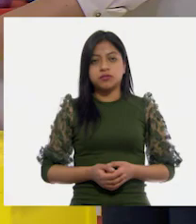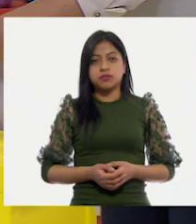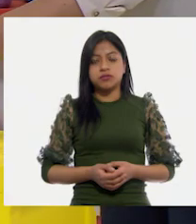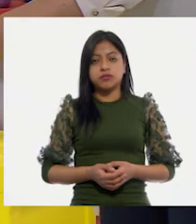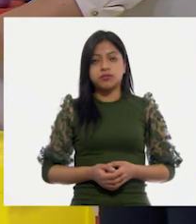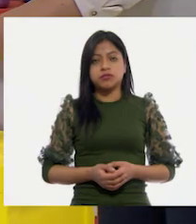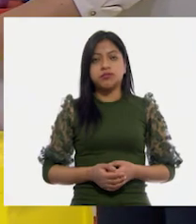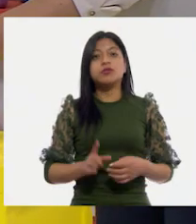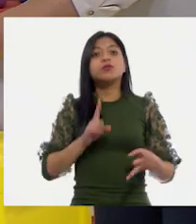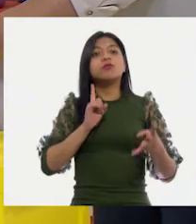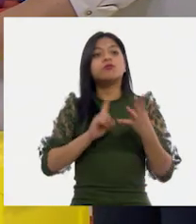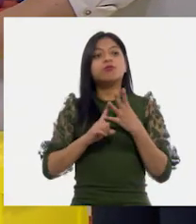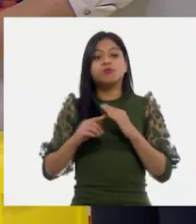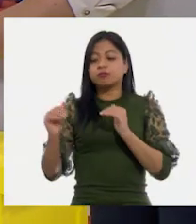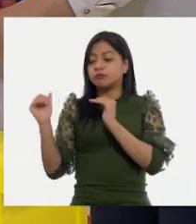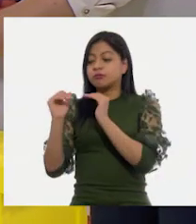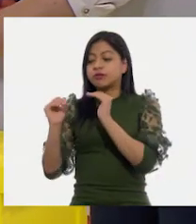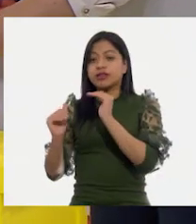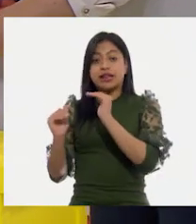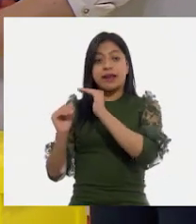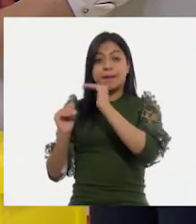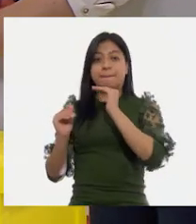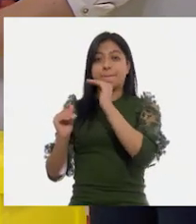Y mi cuarto vaso.